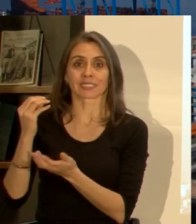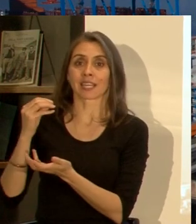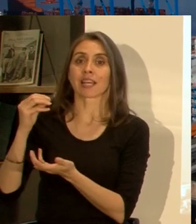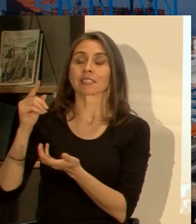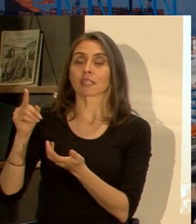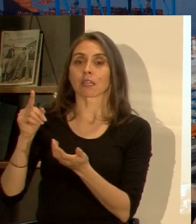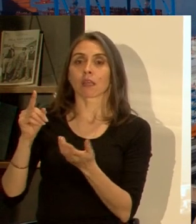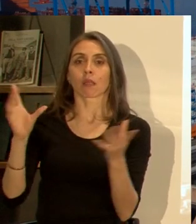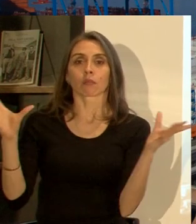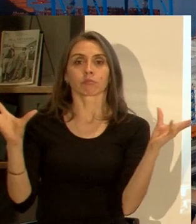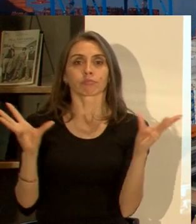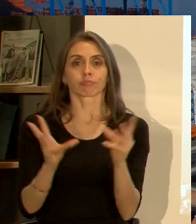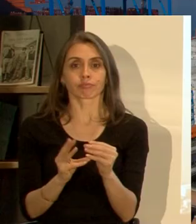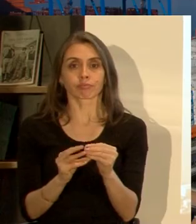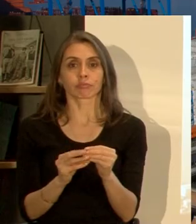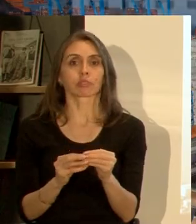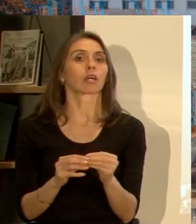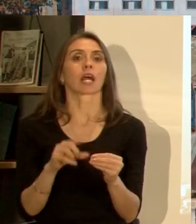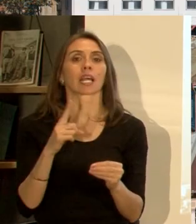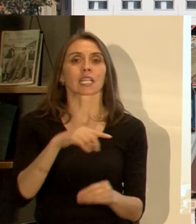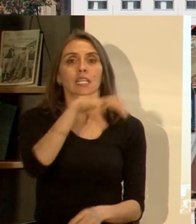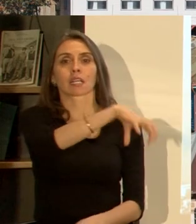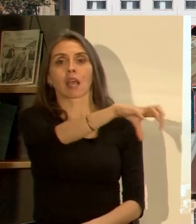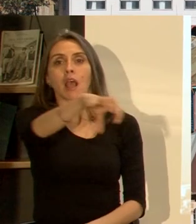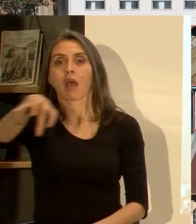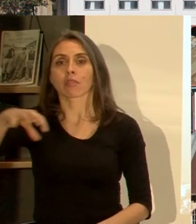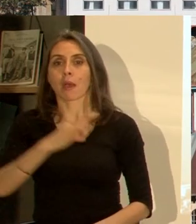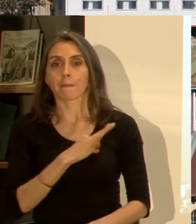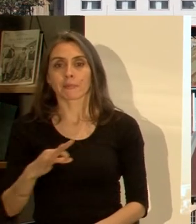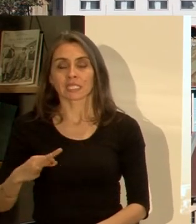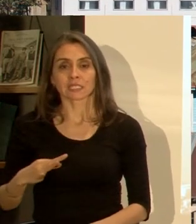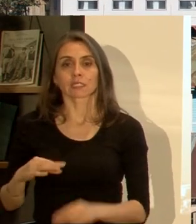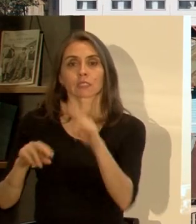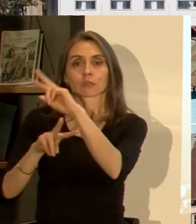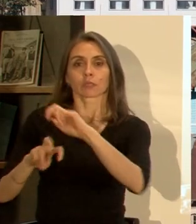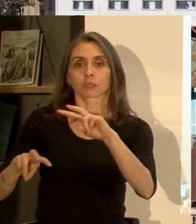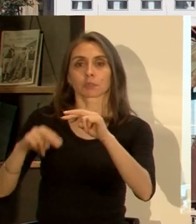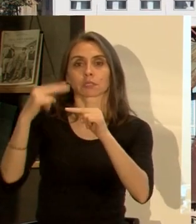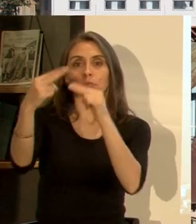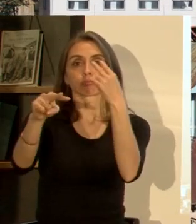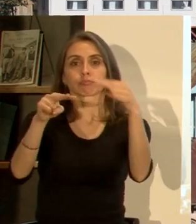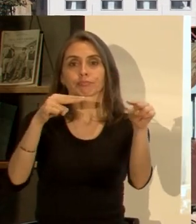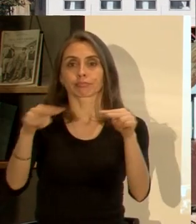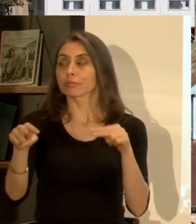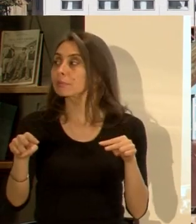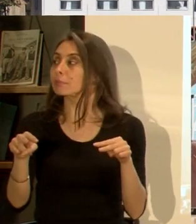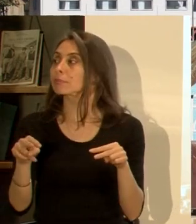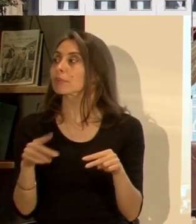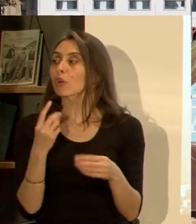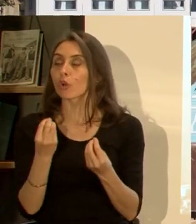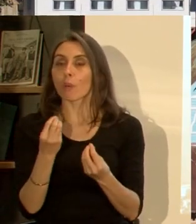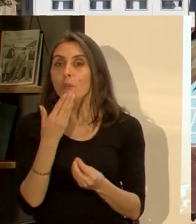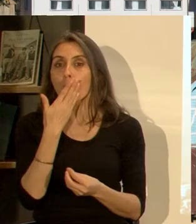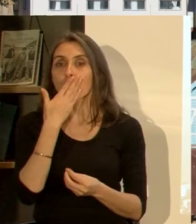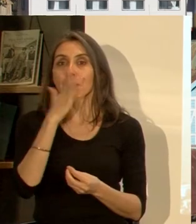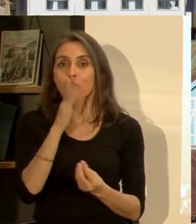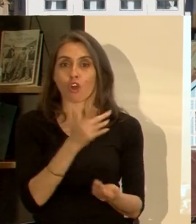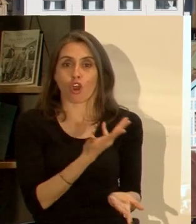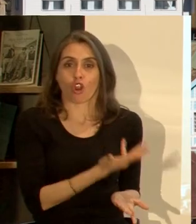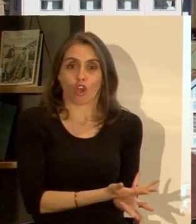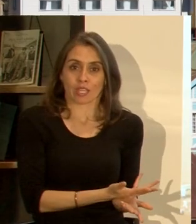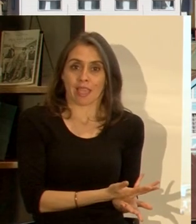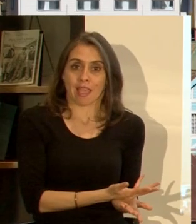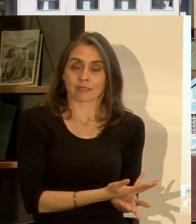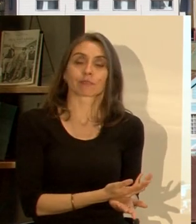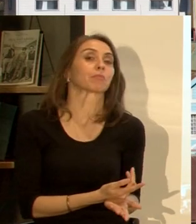disgregarse sectorialmente cada uno de los ministerios empieza a echar a andar estudios porque una cosa es el mejoramiento de lo que ya hay